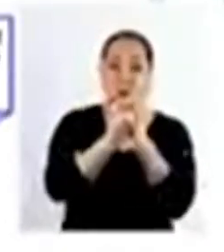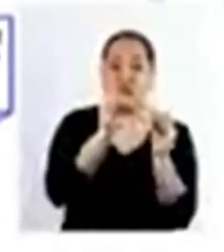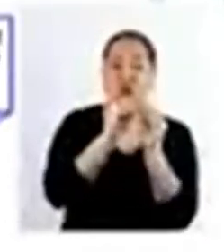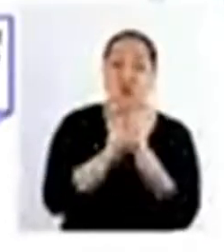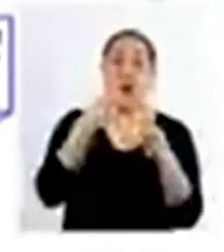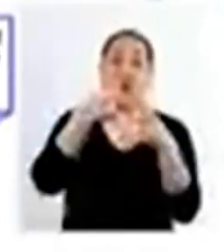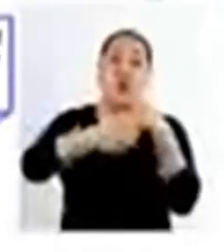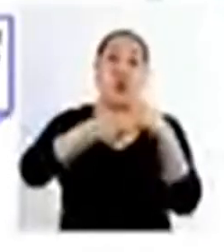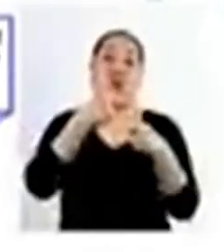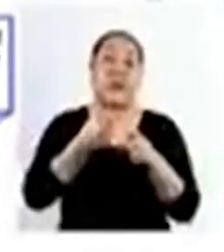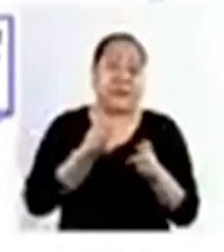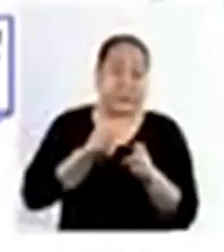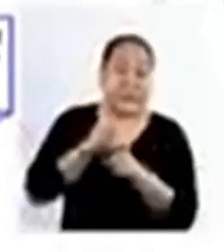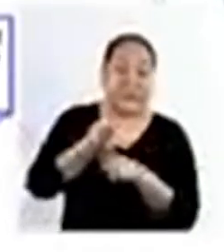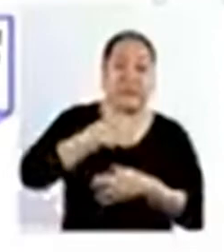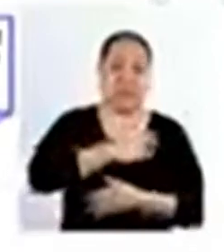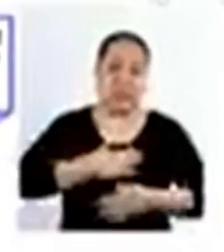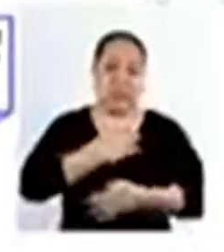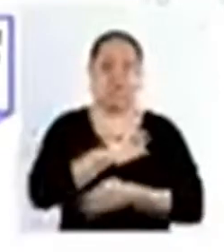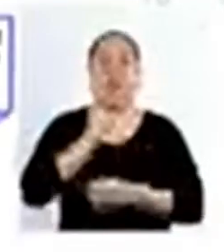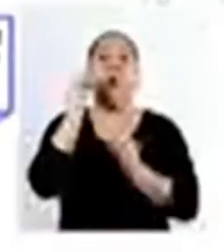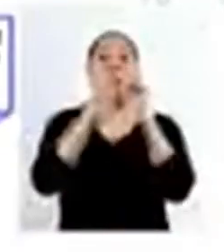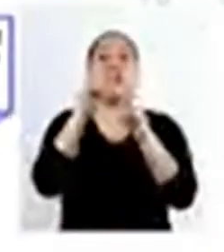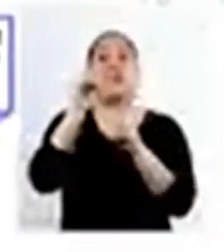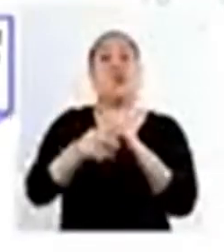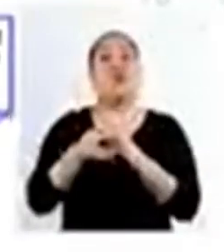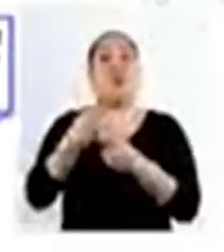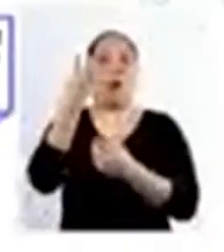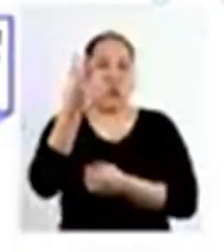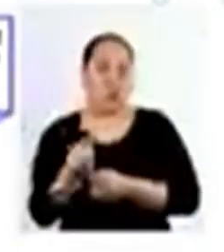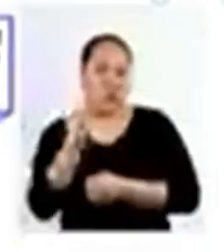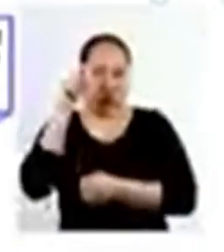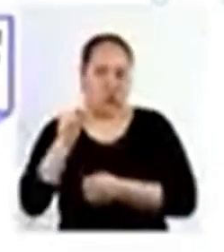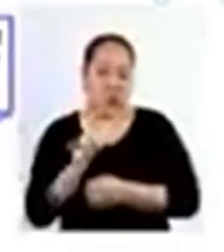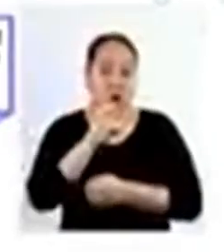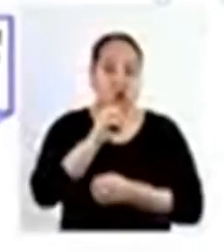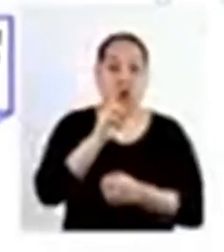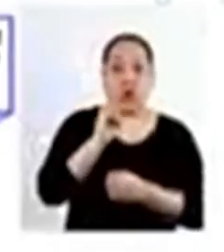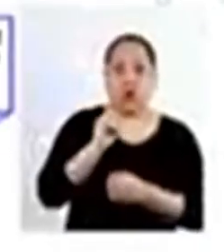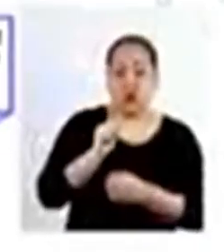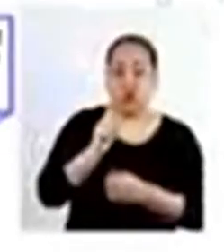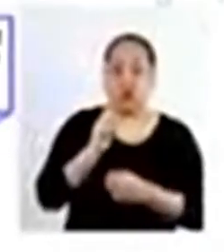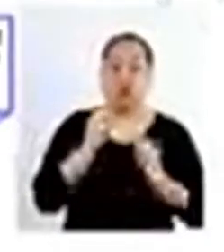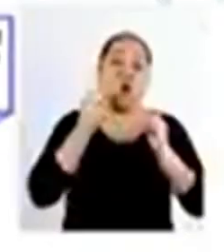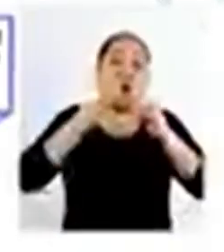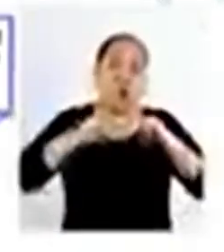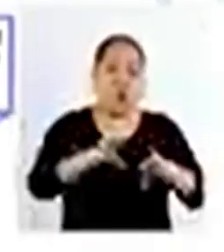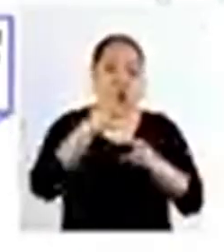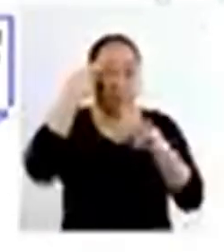situaciones Que afectan Su bienestar? Aplicando la escasez Y el costo Y